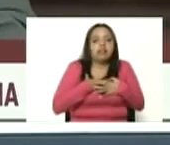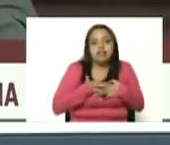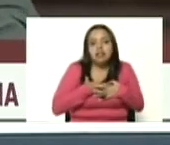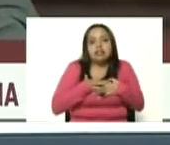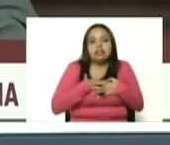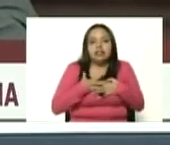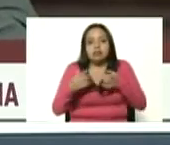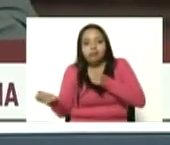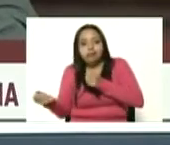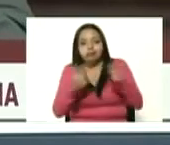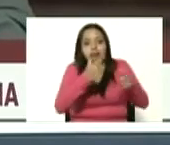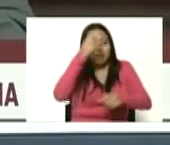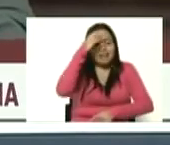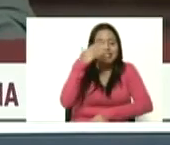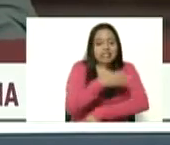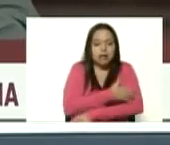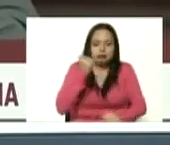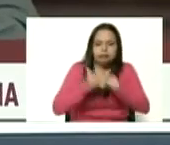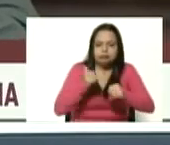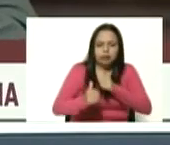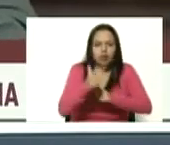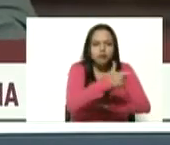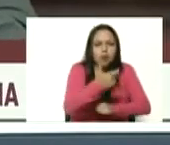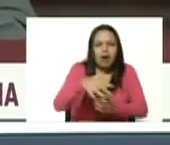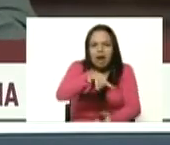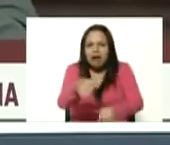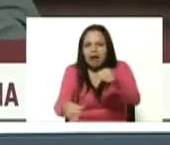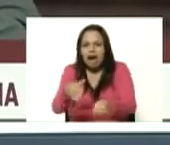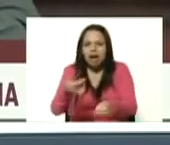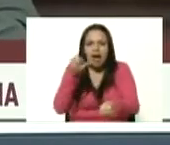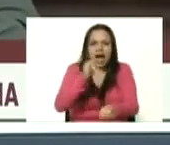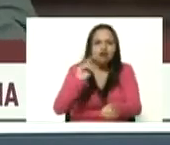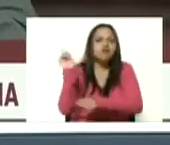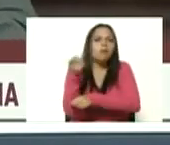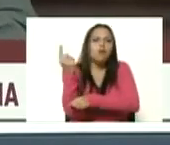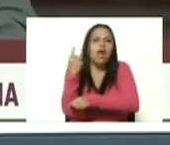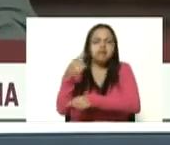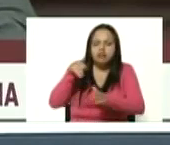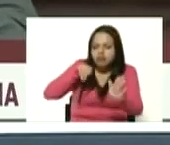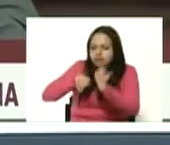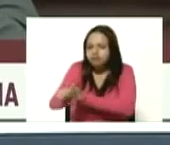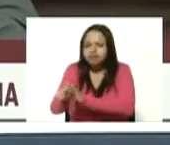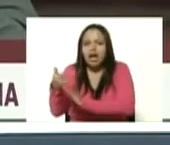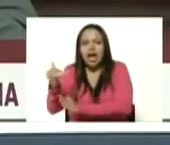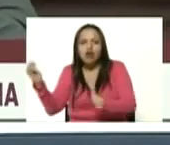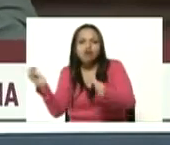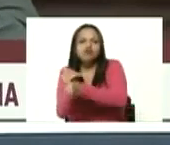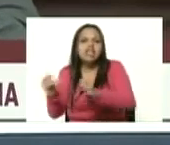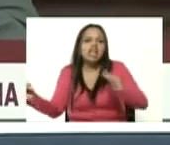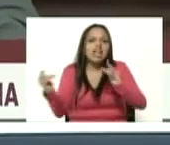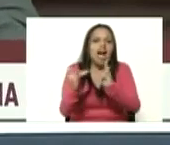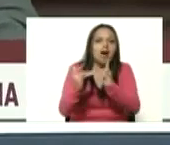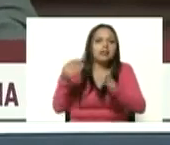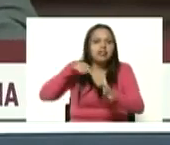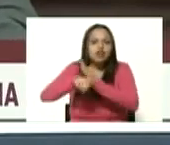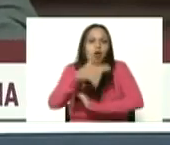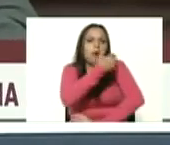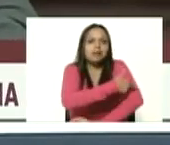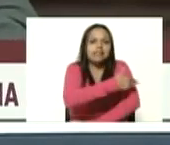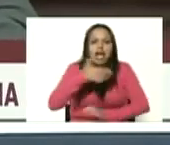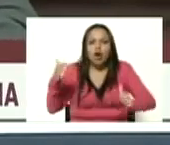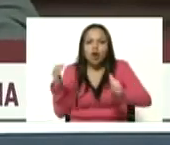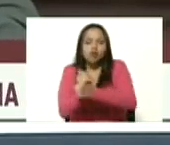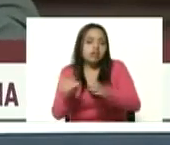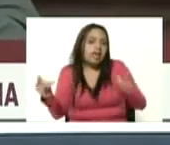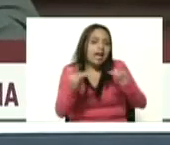salen los milicianos buscan un carro buscan una ambulancia le consiguen la cama en un hospital le consiguen